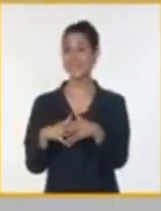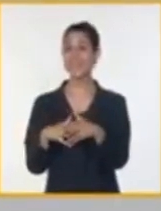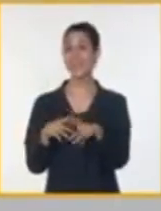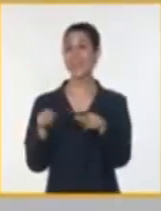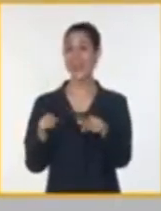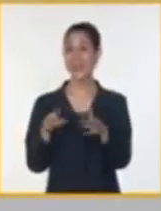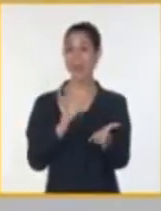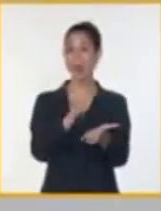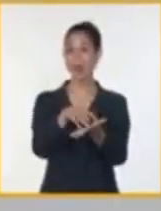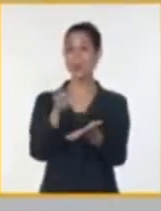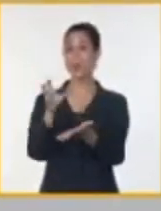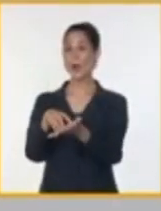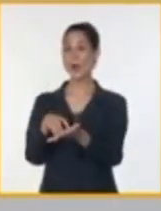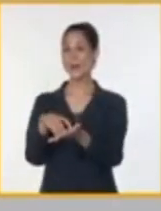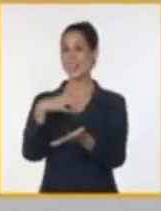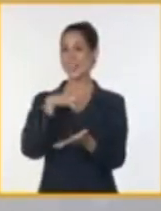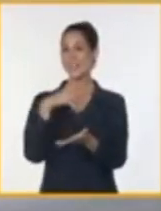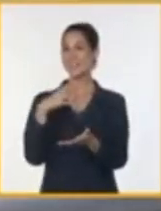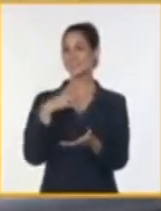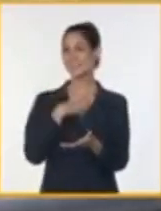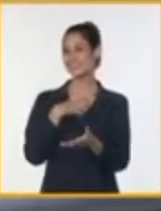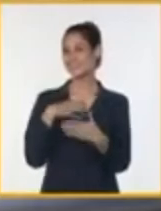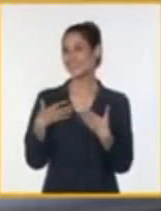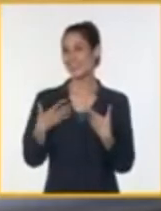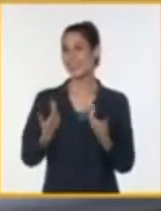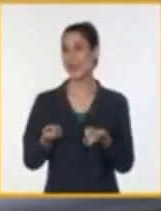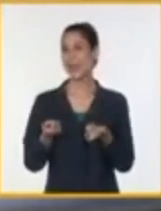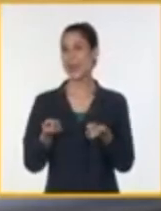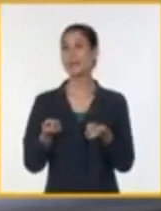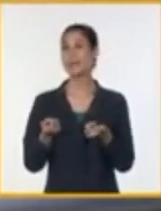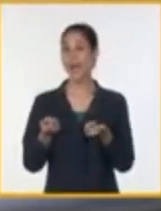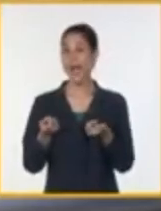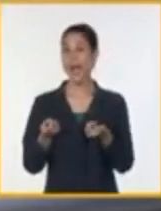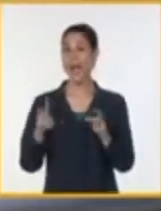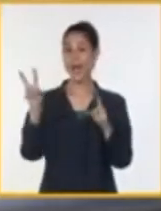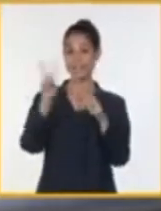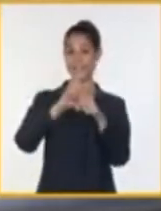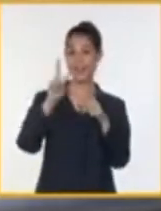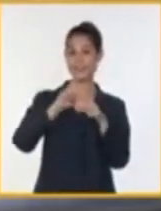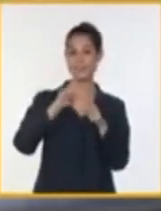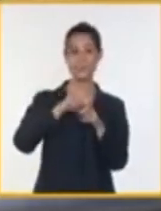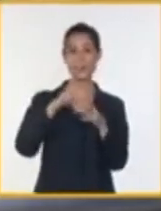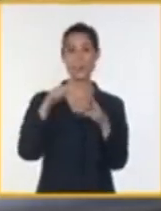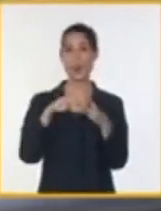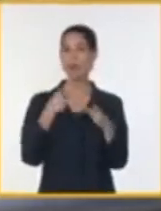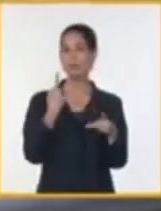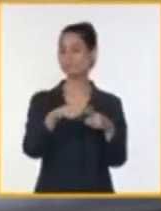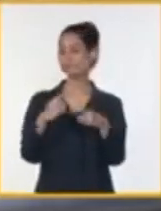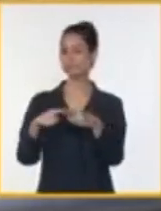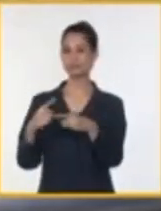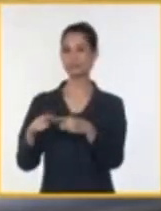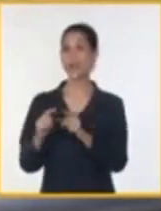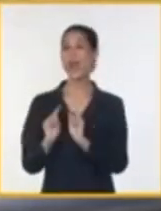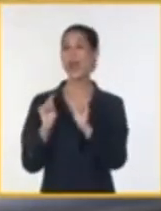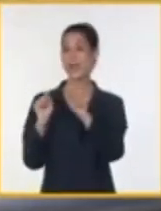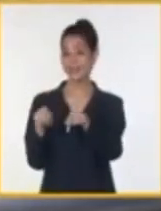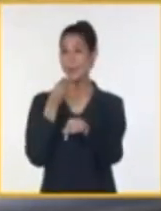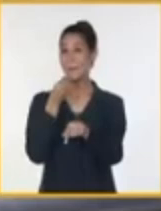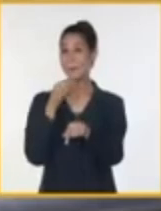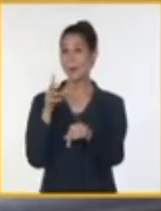pantallas, televisores, y desde nuestros centros recreativos y de alojamiento se puedan visualizar